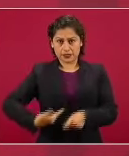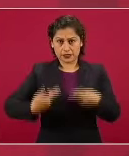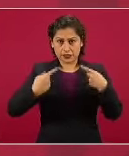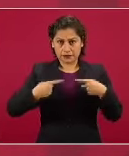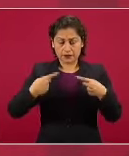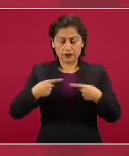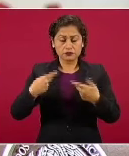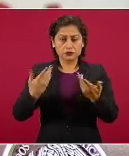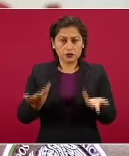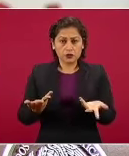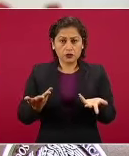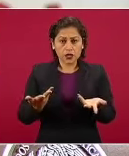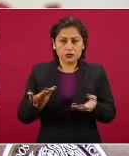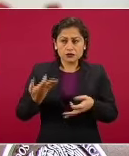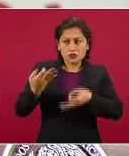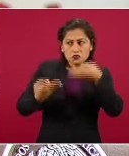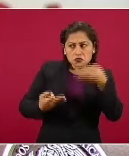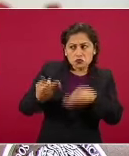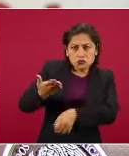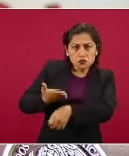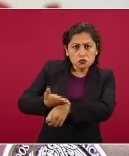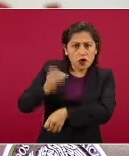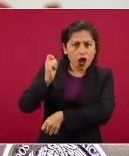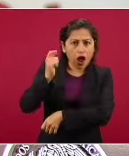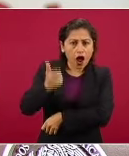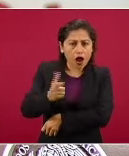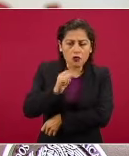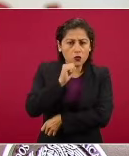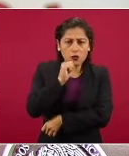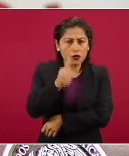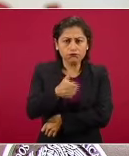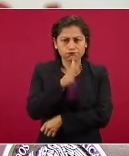sólo por cualquier delito,